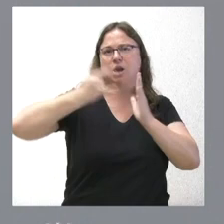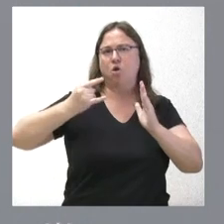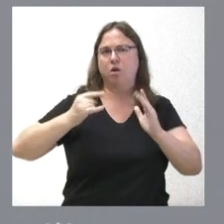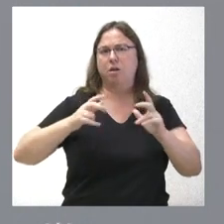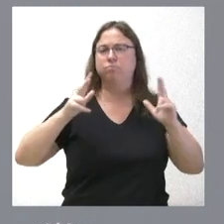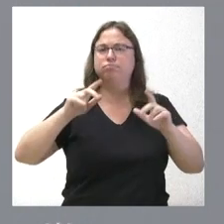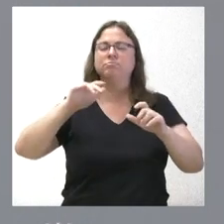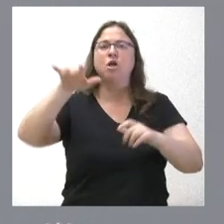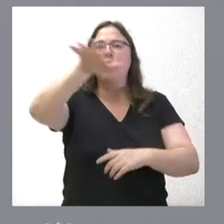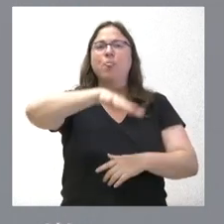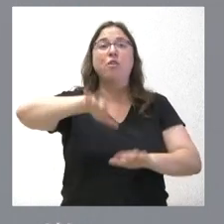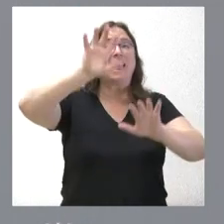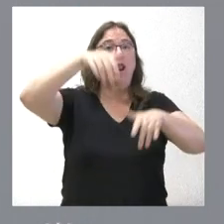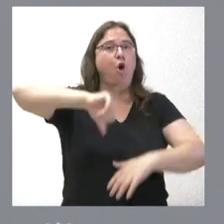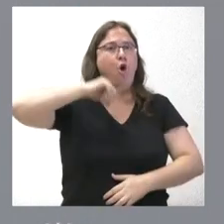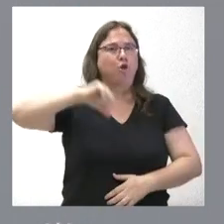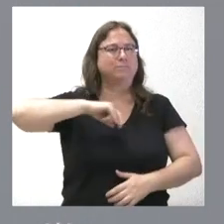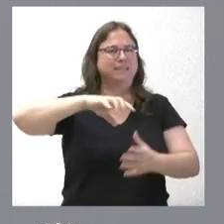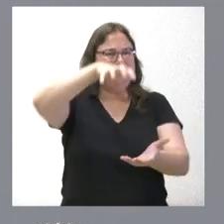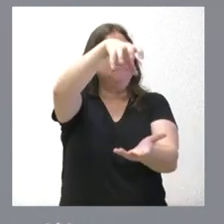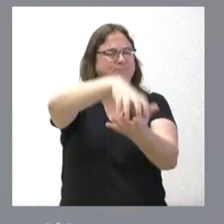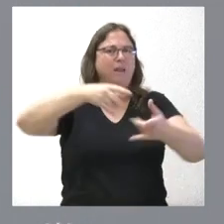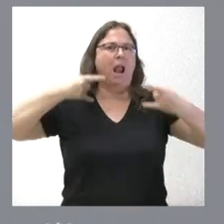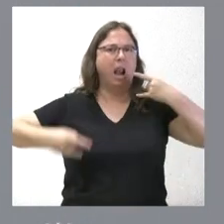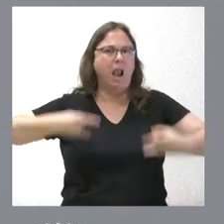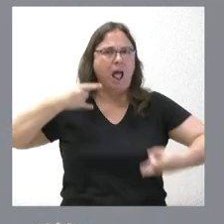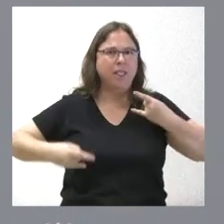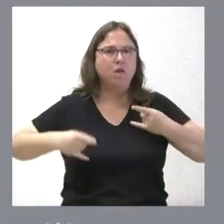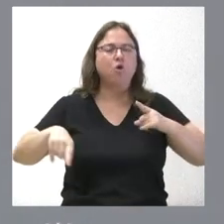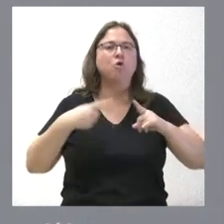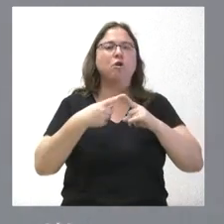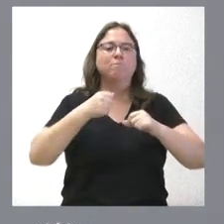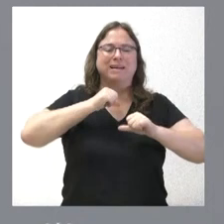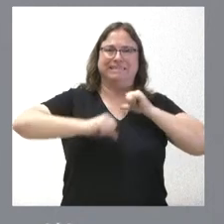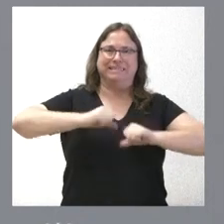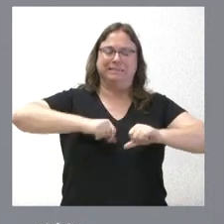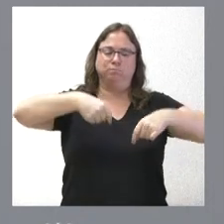Asistencial de León. Hablamos de equipos de radiología y radioquirúrgicos.